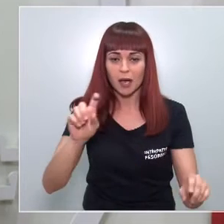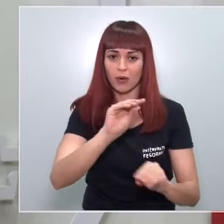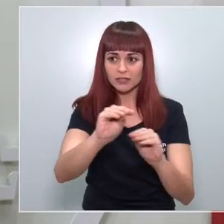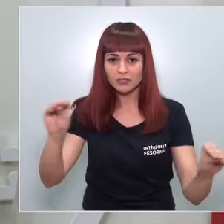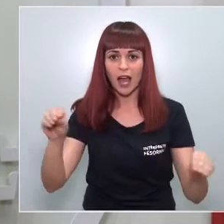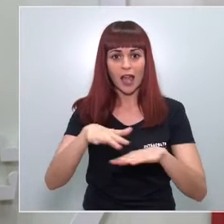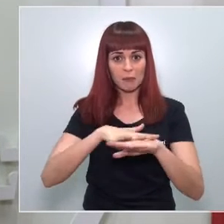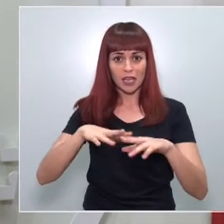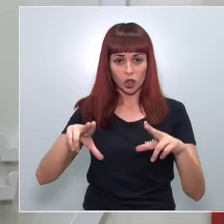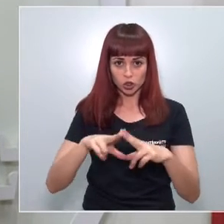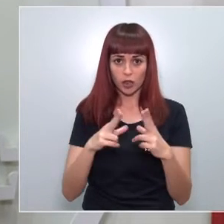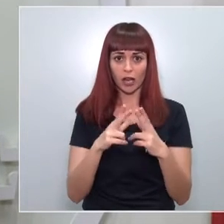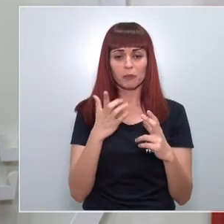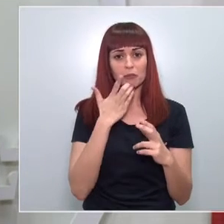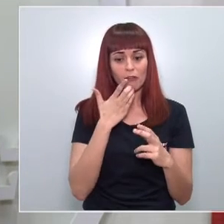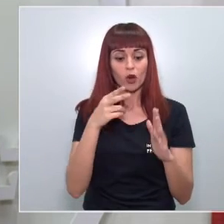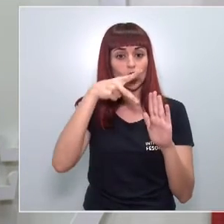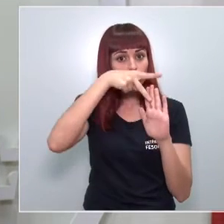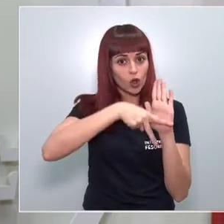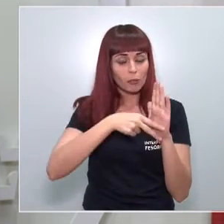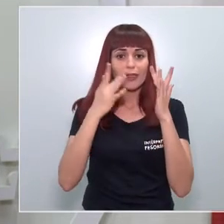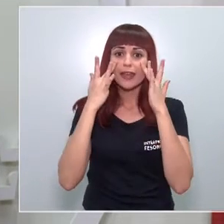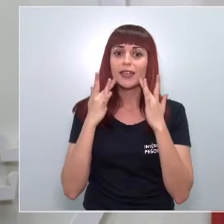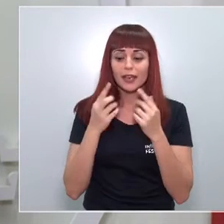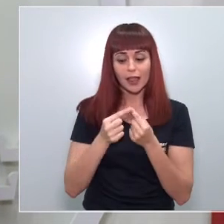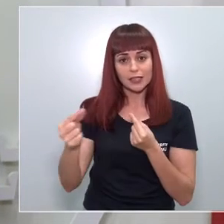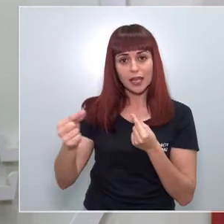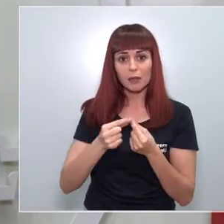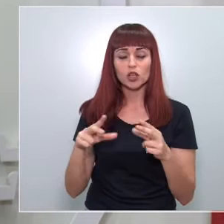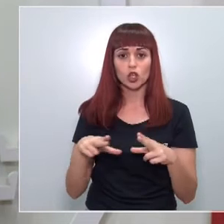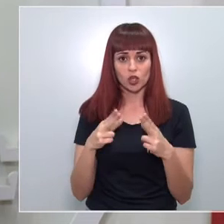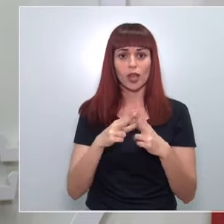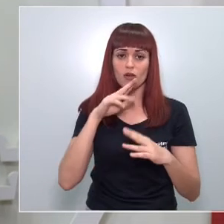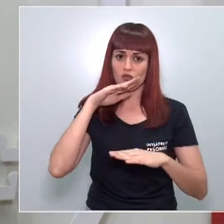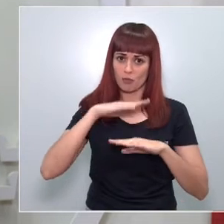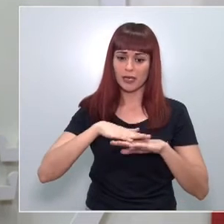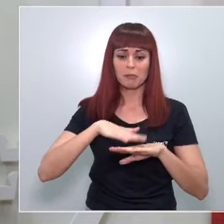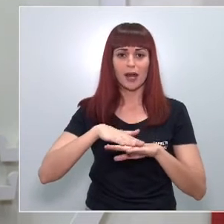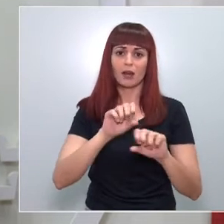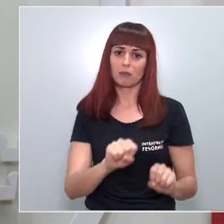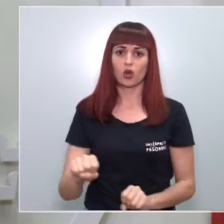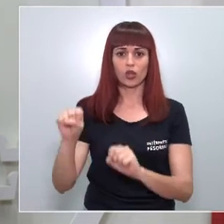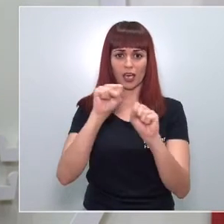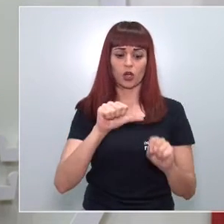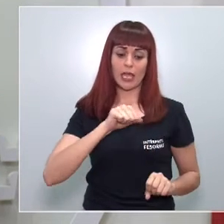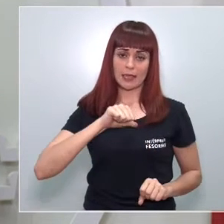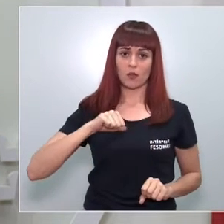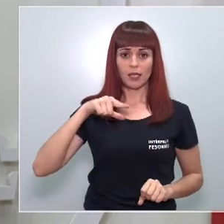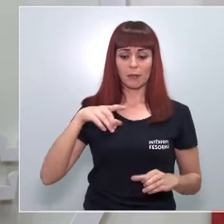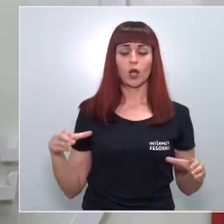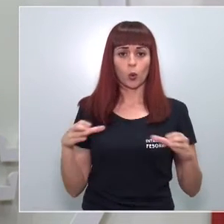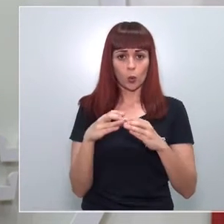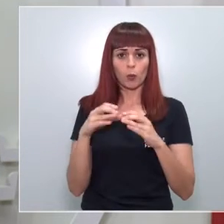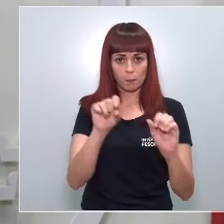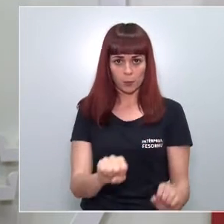social y al estricto seguimiento de las normas de higiene y distanciamiento que sirvan para protegernos individual y colectivamente.